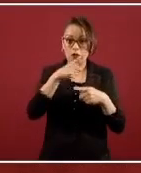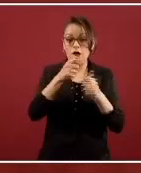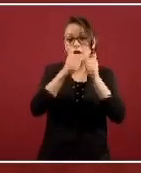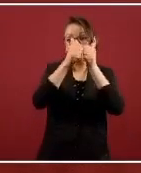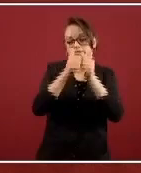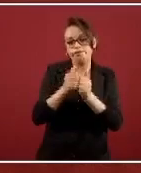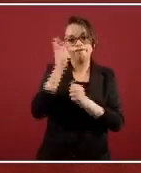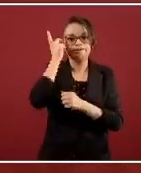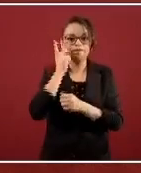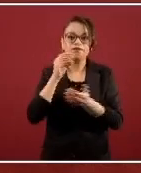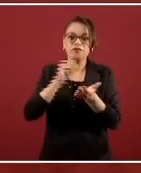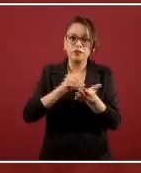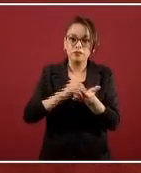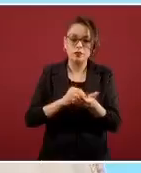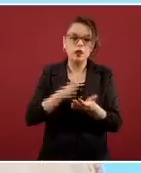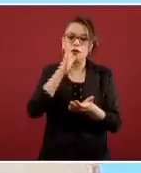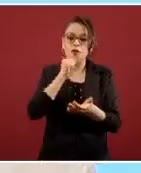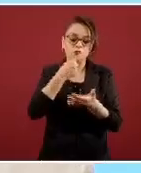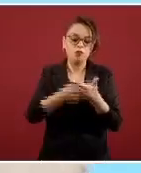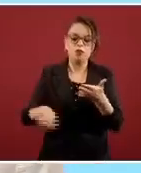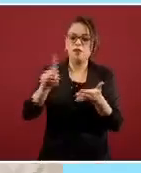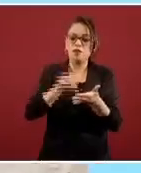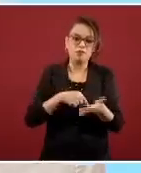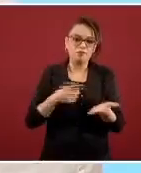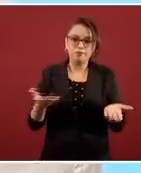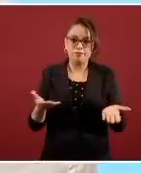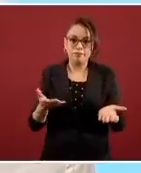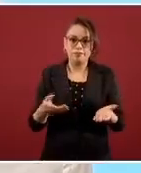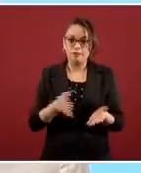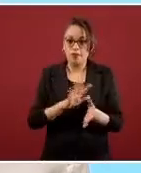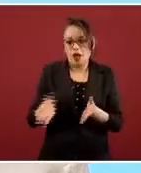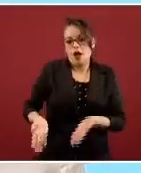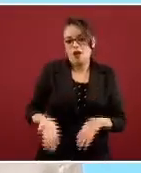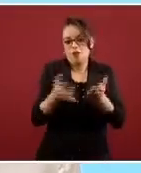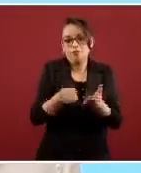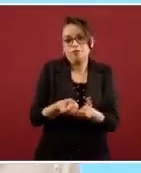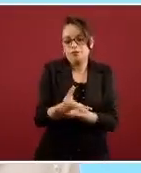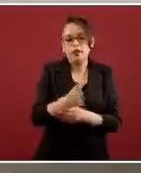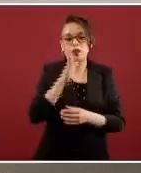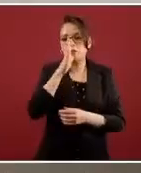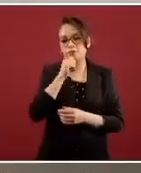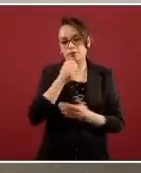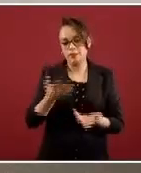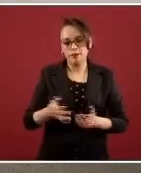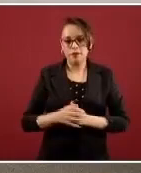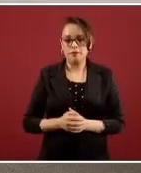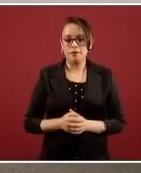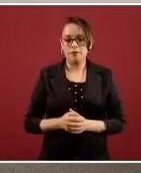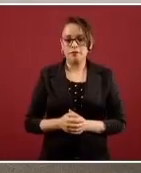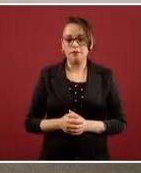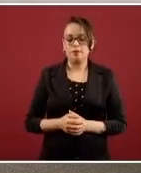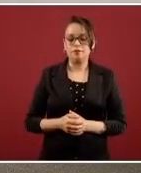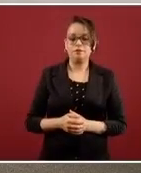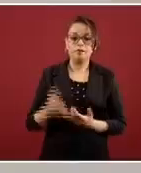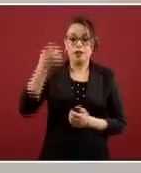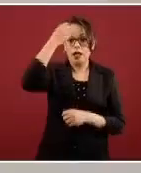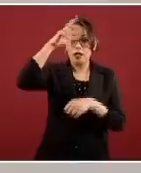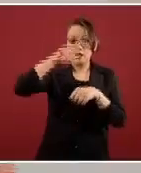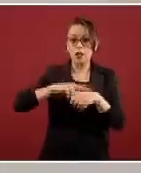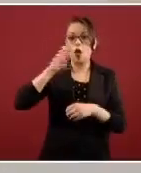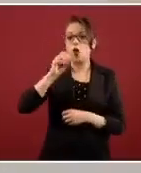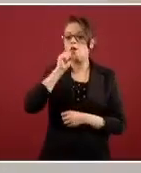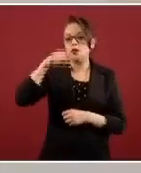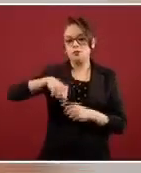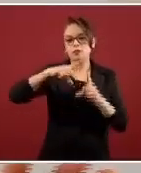y que obviamente no se les puede cancelar súbitamente porque entonces uno los lleva a que se movilicen, ya sean nacionales o extranjeros.